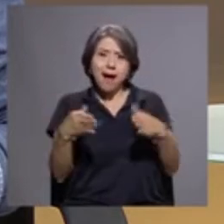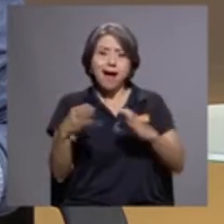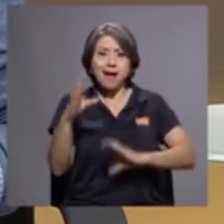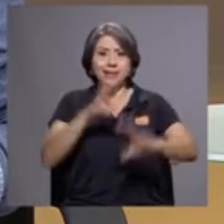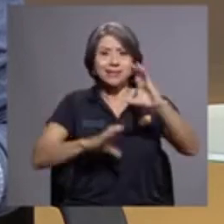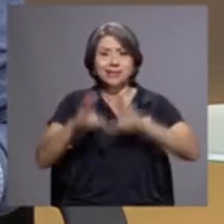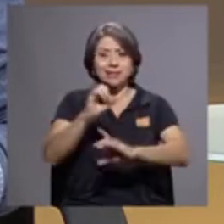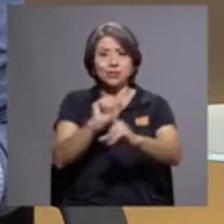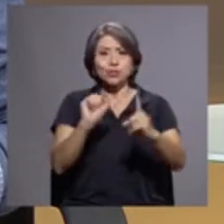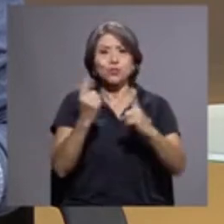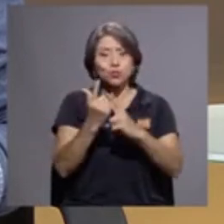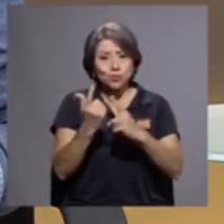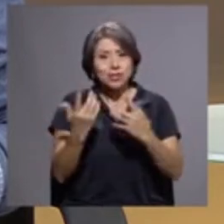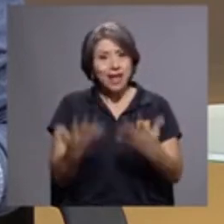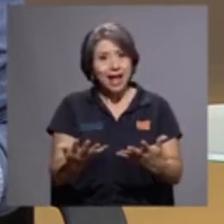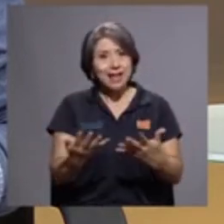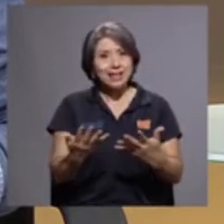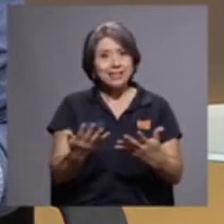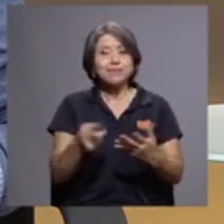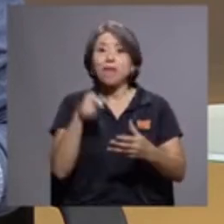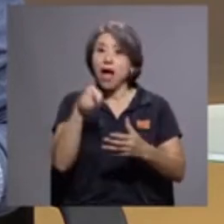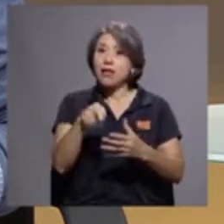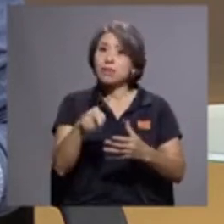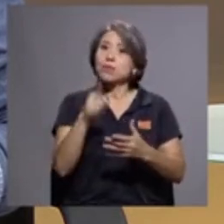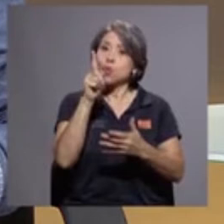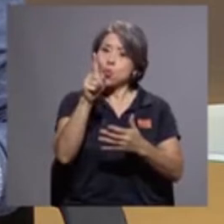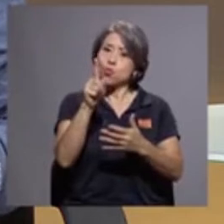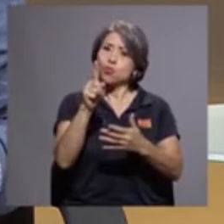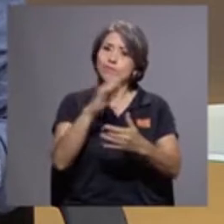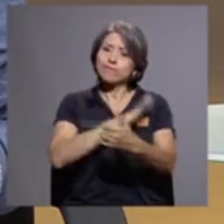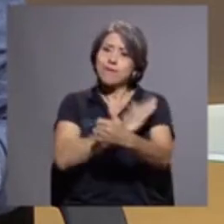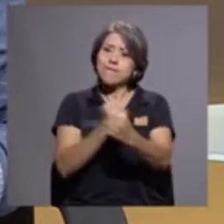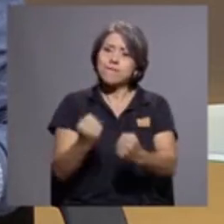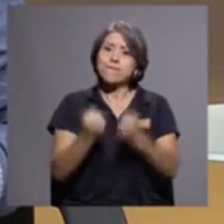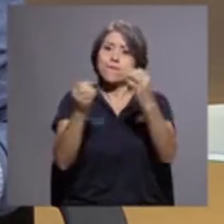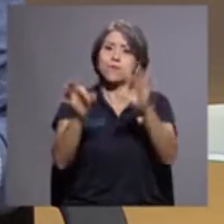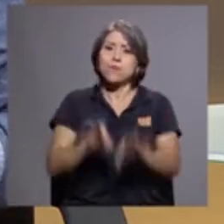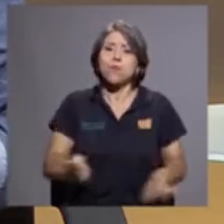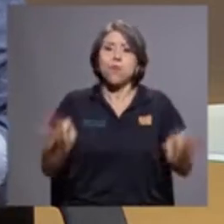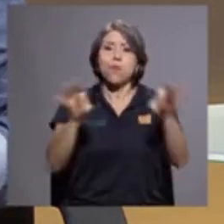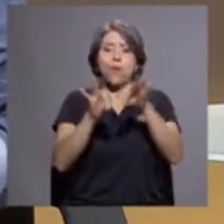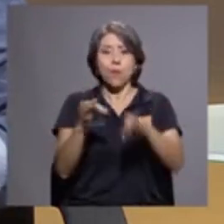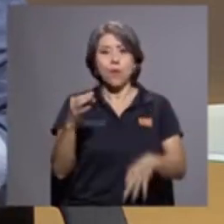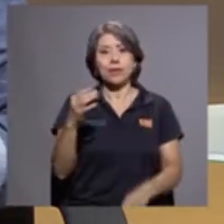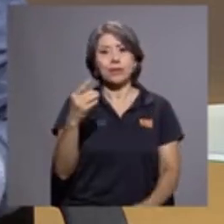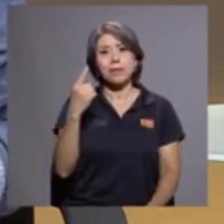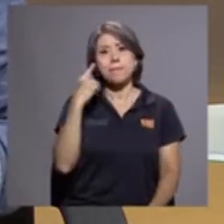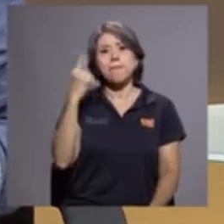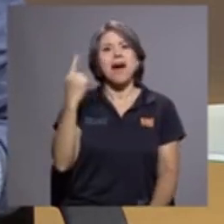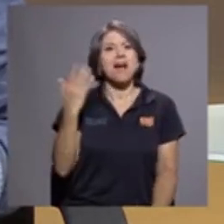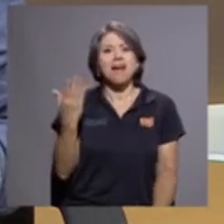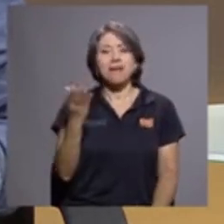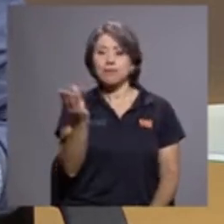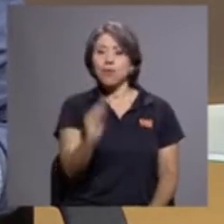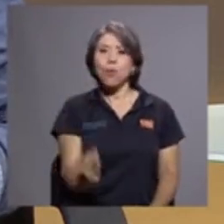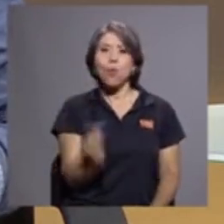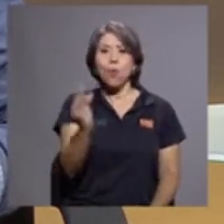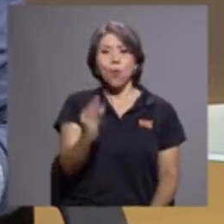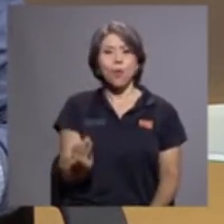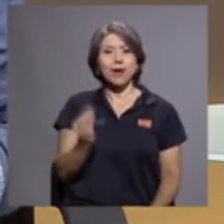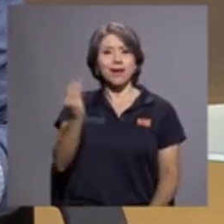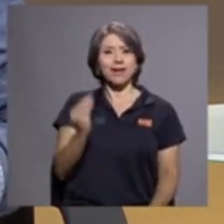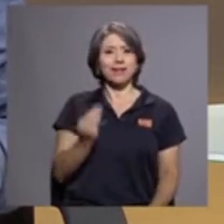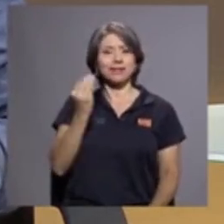un nicho importante para los jóvenes, para avivar